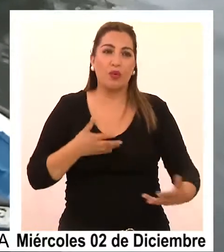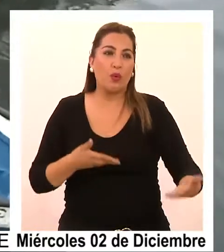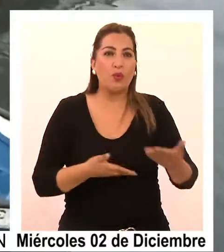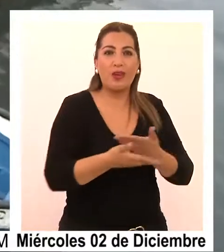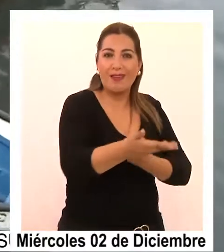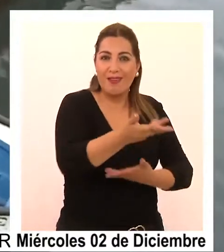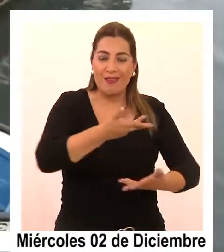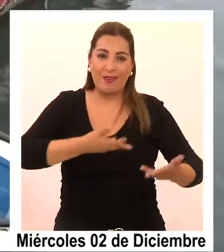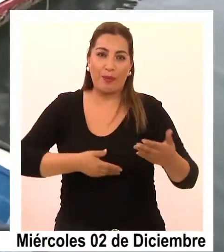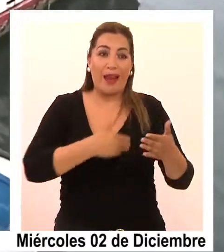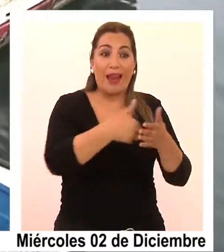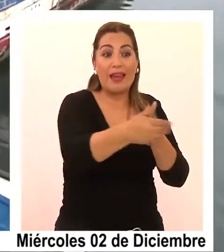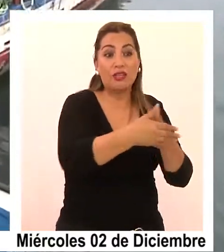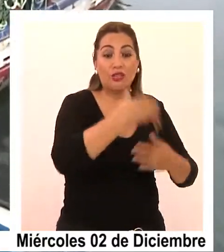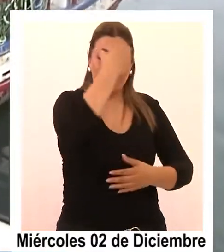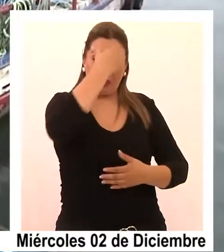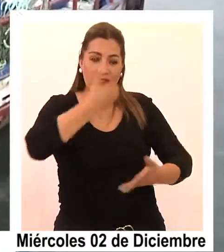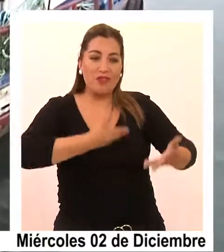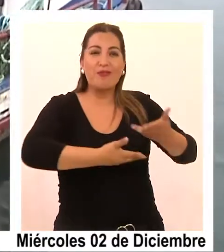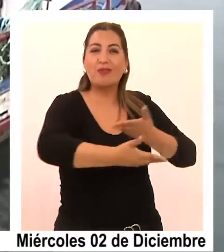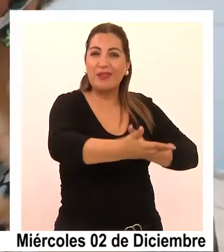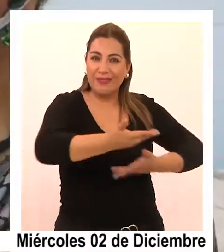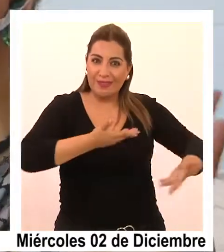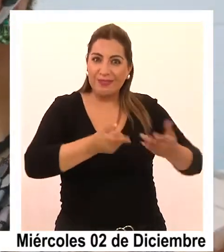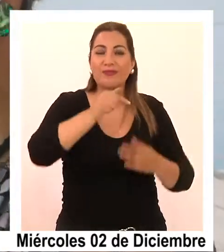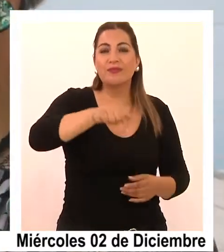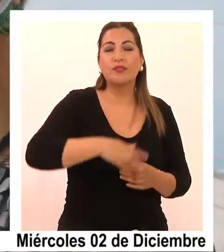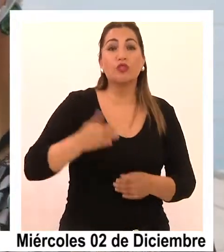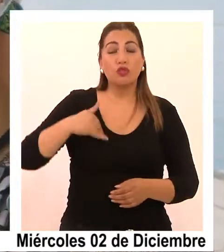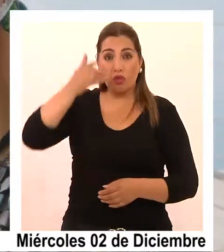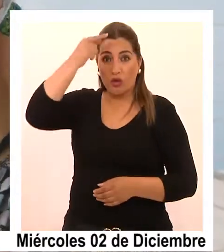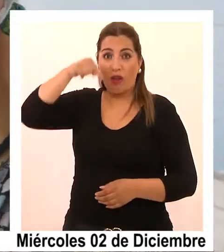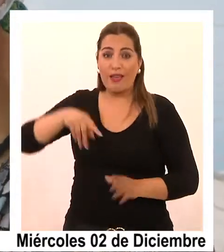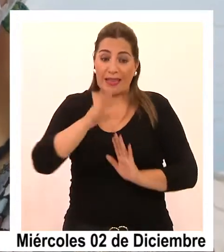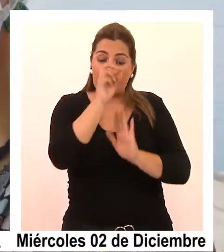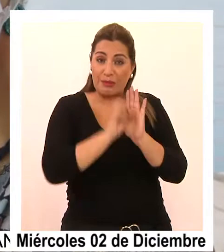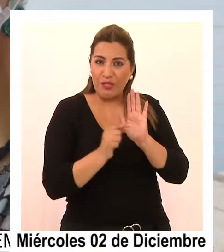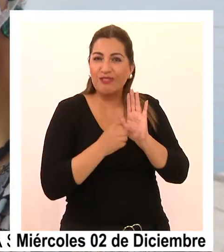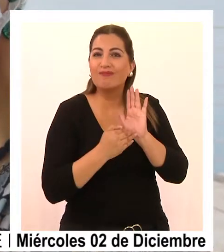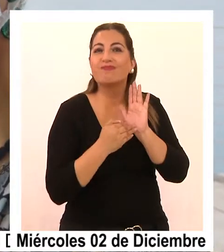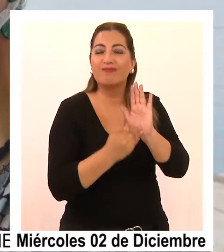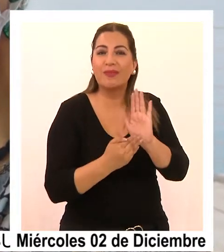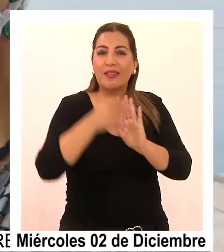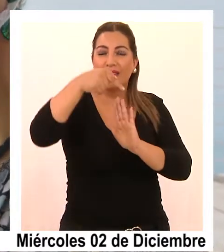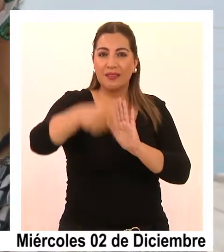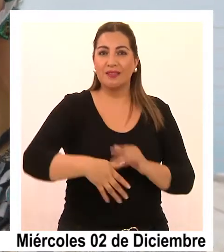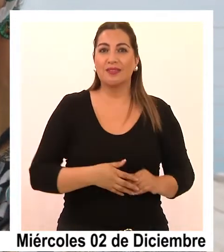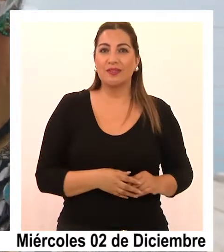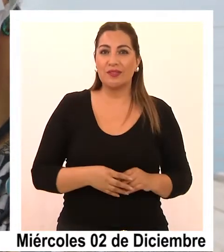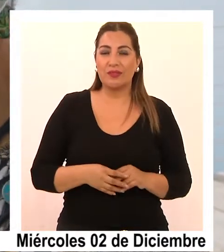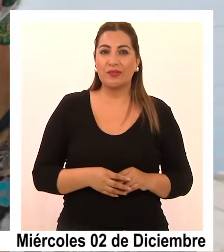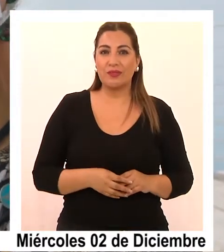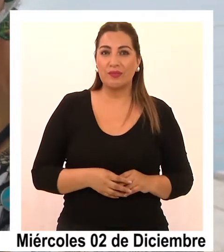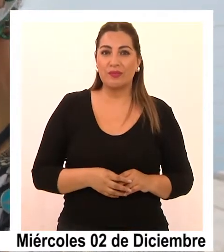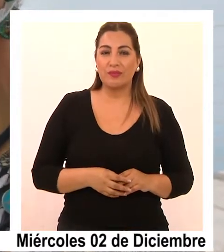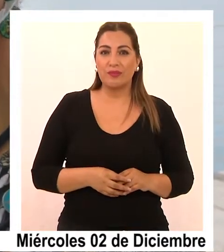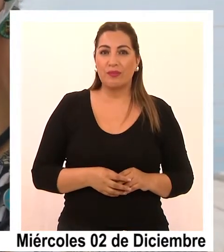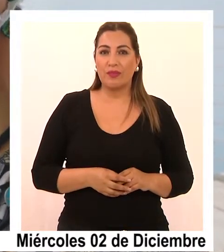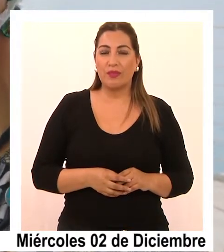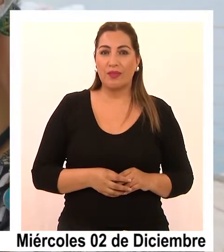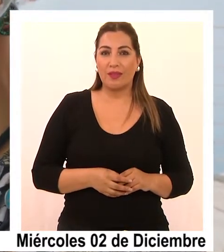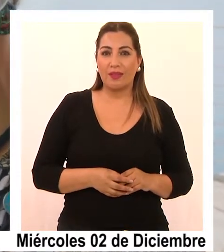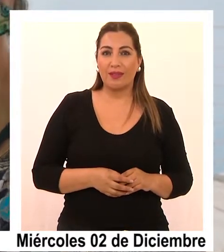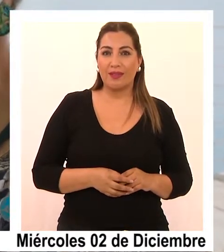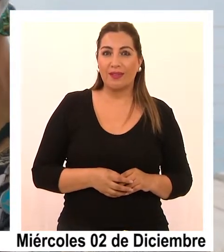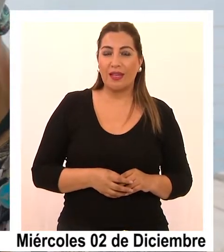entre la naturaleza y las personas. Y yo creo que este proyecto muestra una buena interrelación